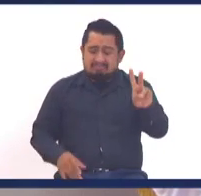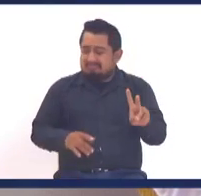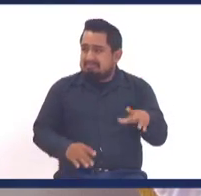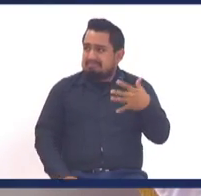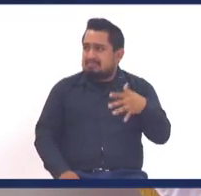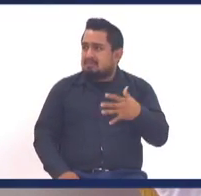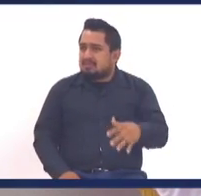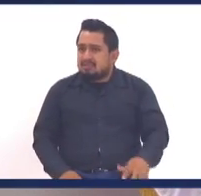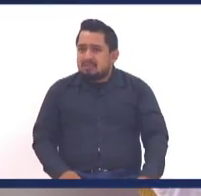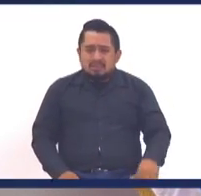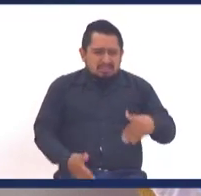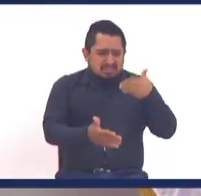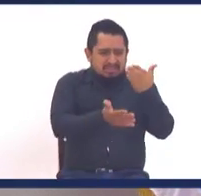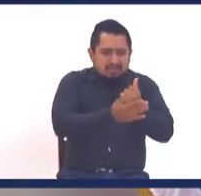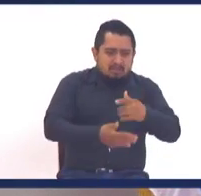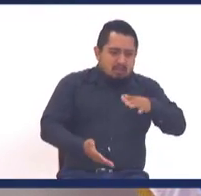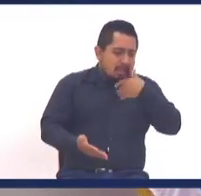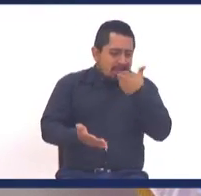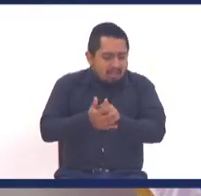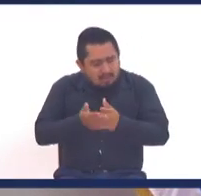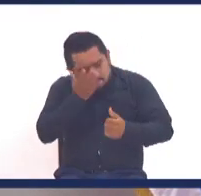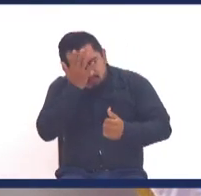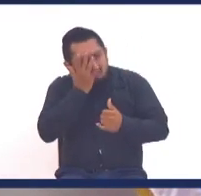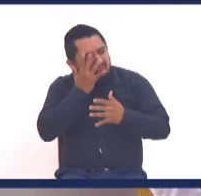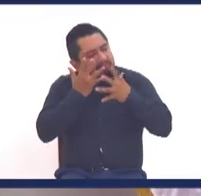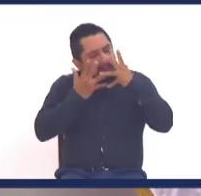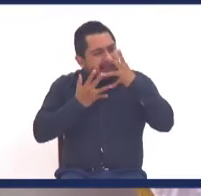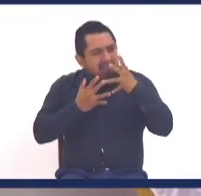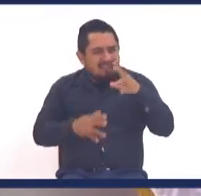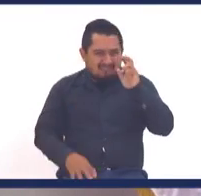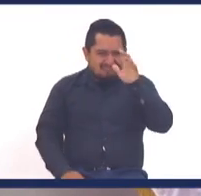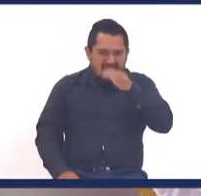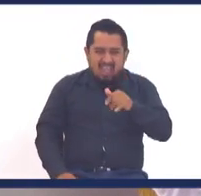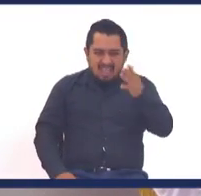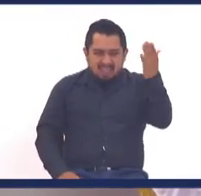nada que ver, como que la botaron chiquita a ella, o le dieron una mala pacha,